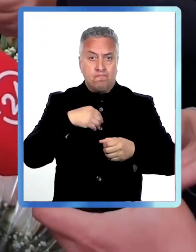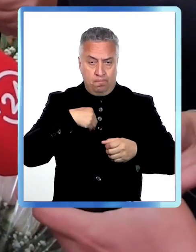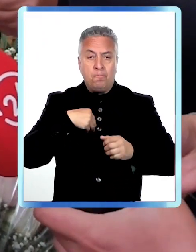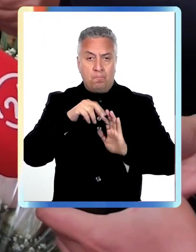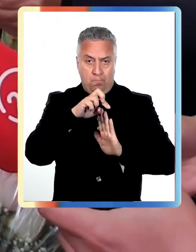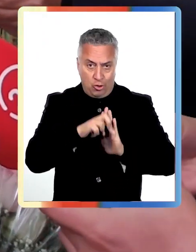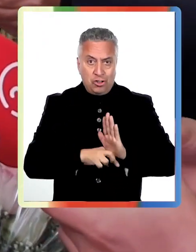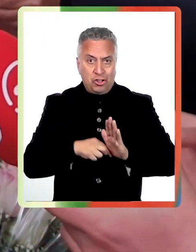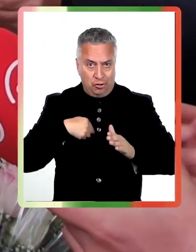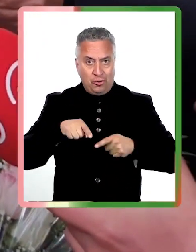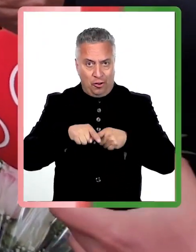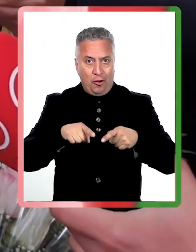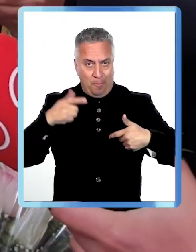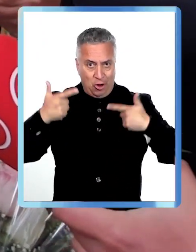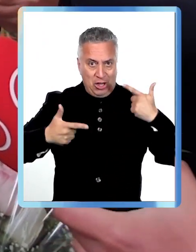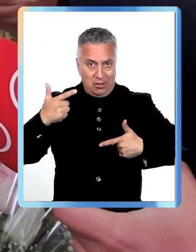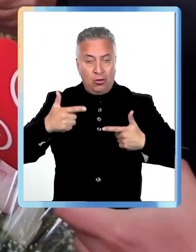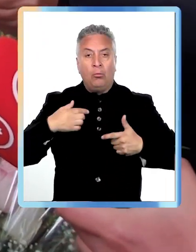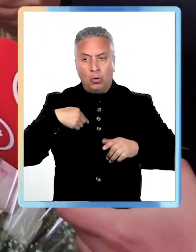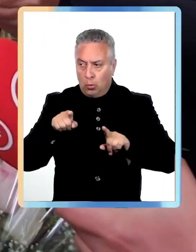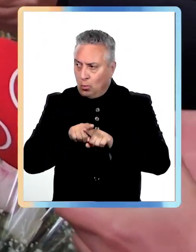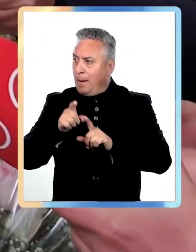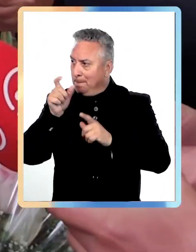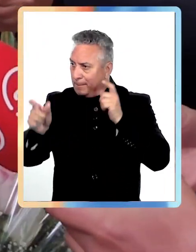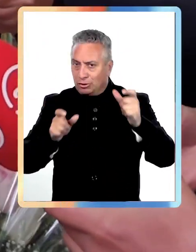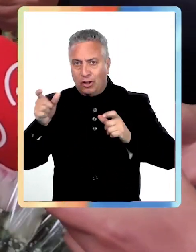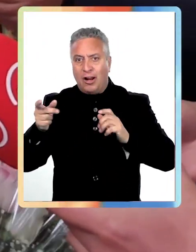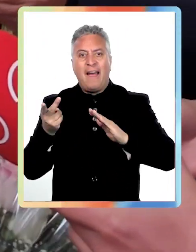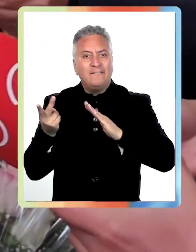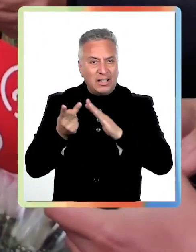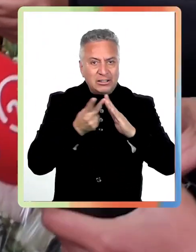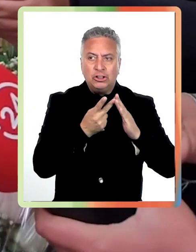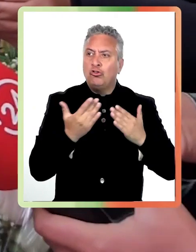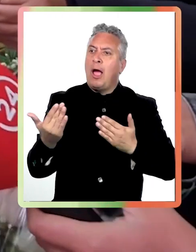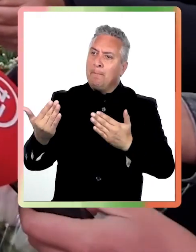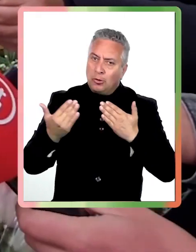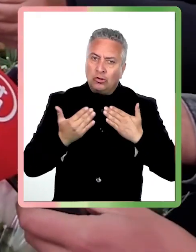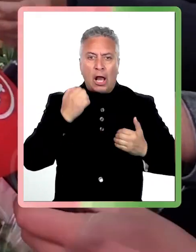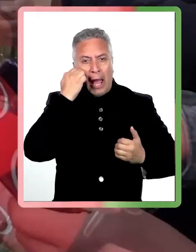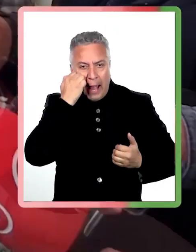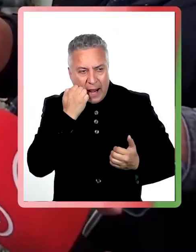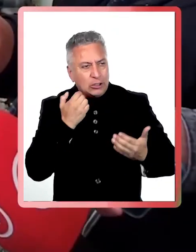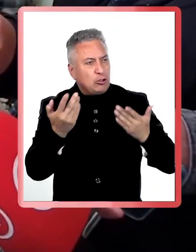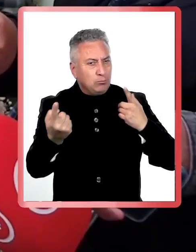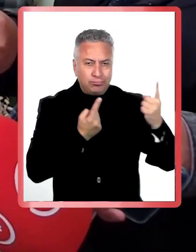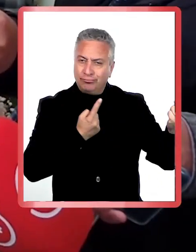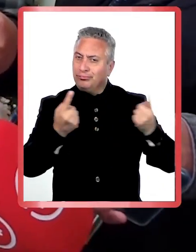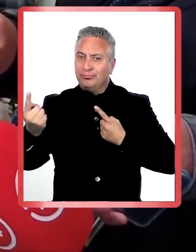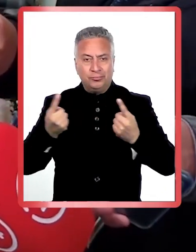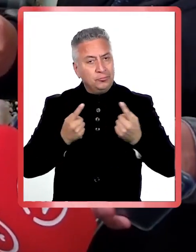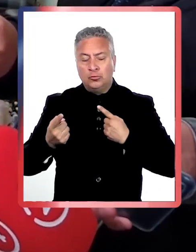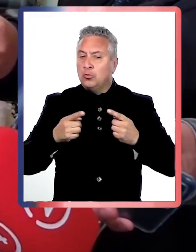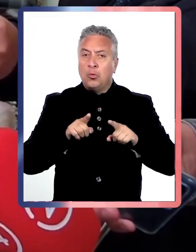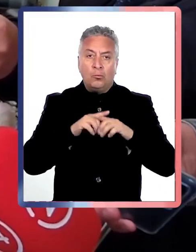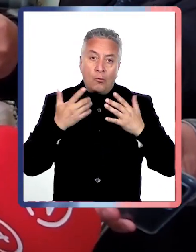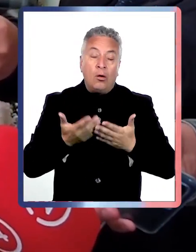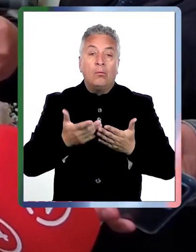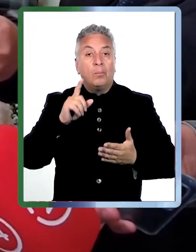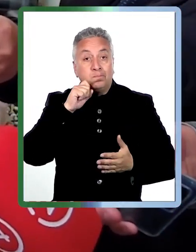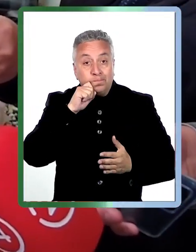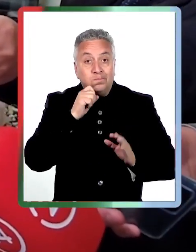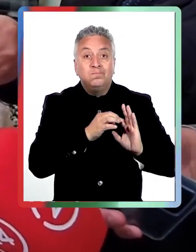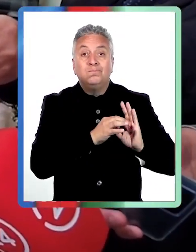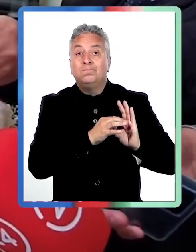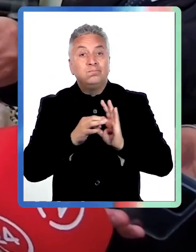respaldo ciudadano, del apoyo de las vecinas, de los vecinos, del cariño que me han expresado en las últimas horas. Las razones más bien, obviamente, tienen